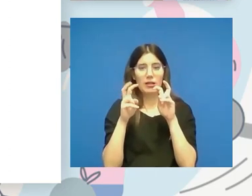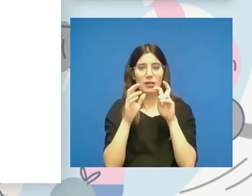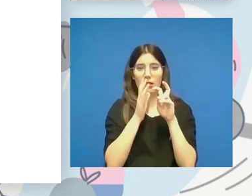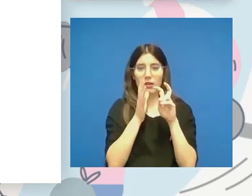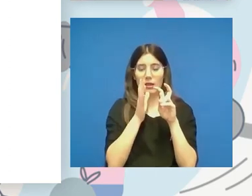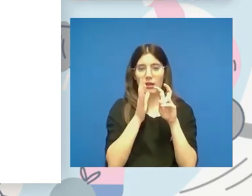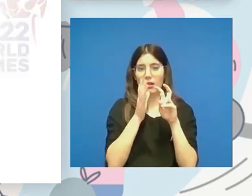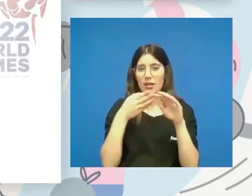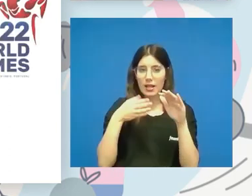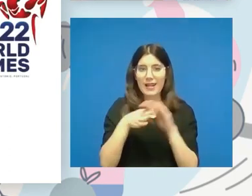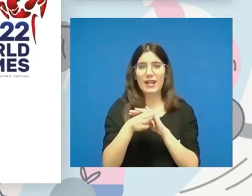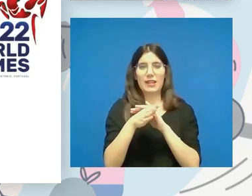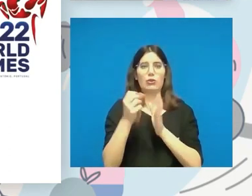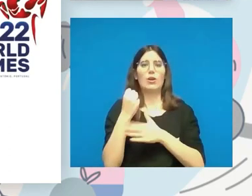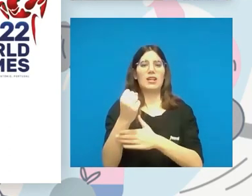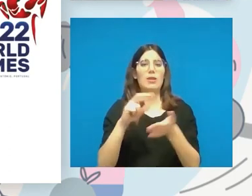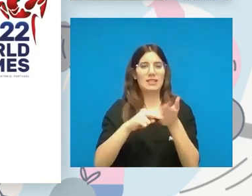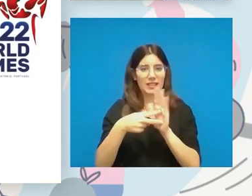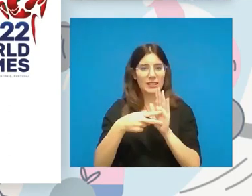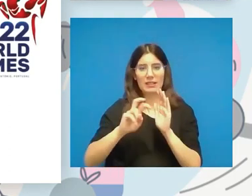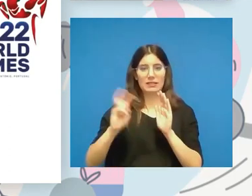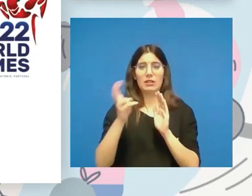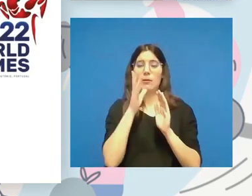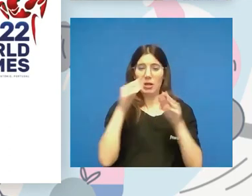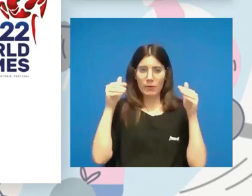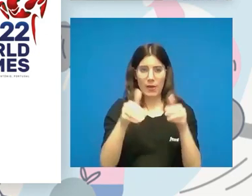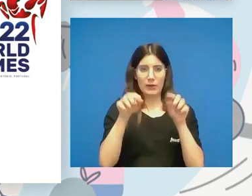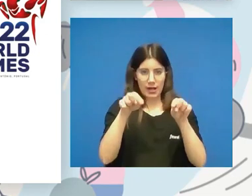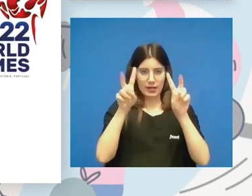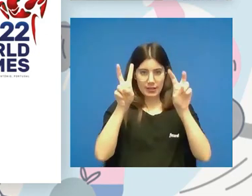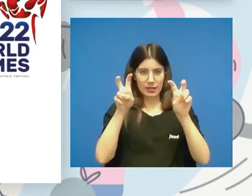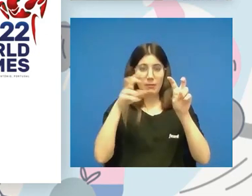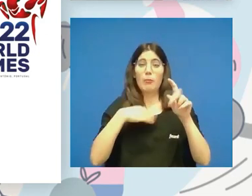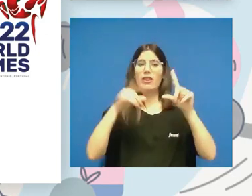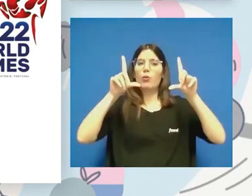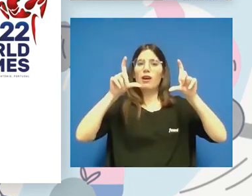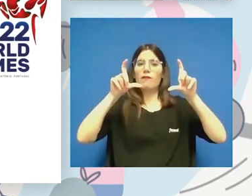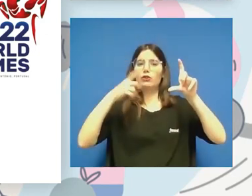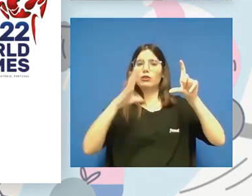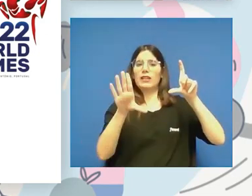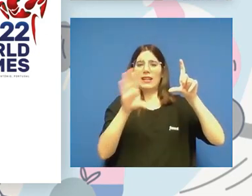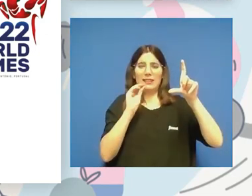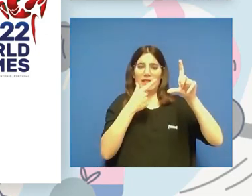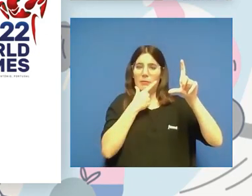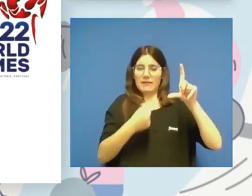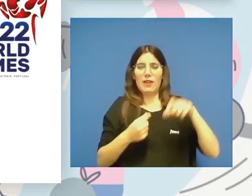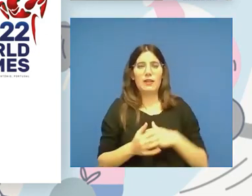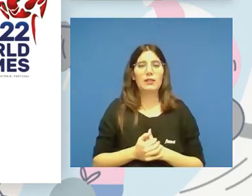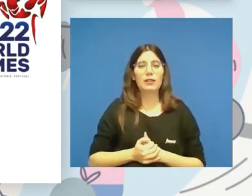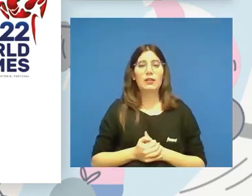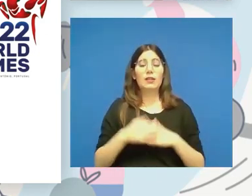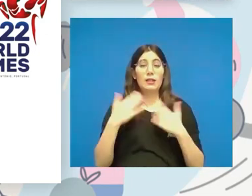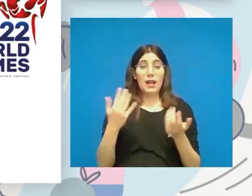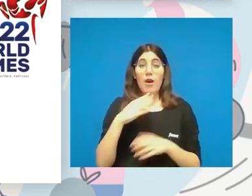el acceso a las ayudas técnicas y demás. Pero me voy a centrar en esto, porque a lo mejor con una fotografía lo podemos entender un poquito más. Claro, nos